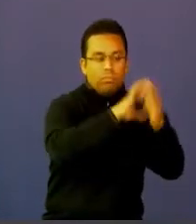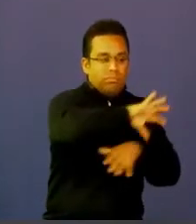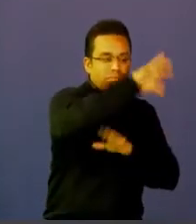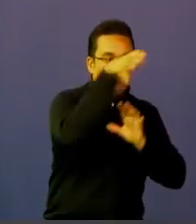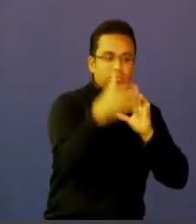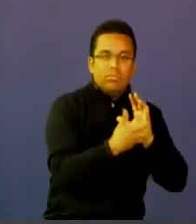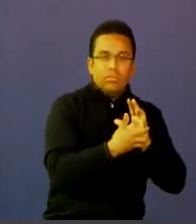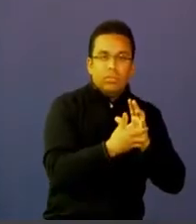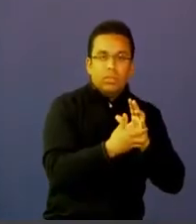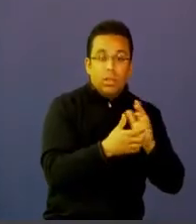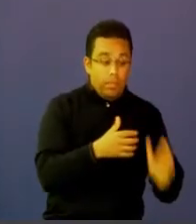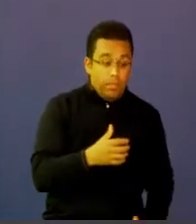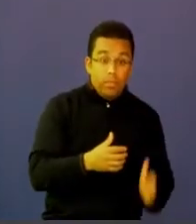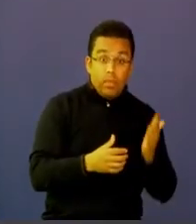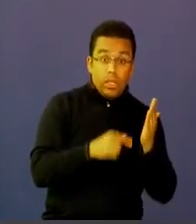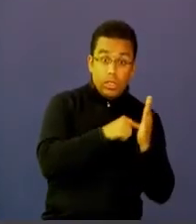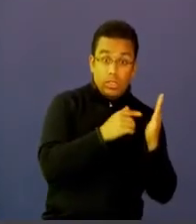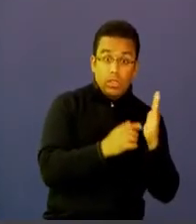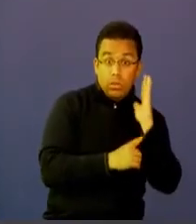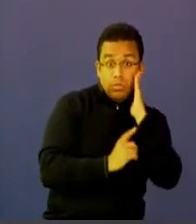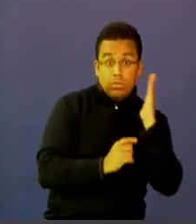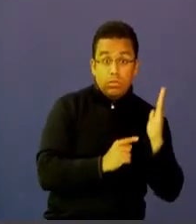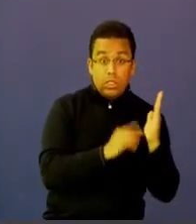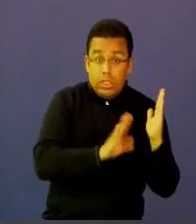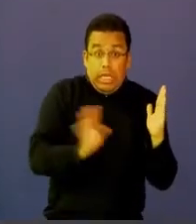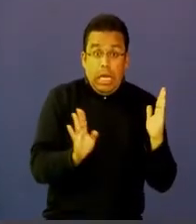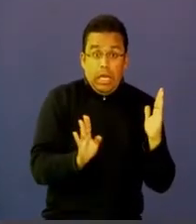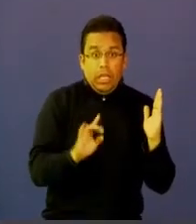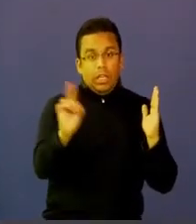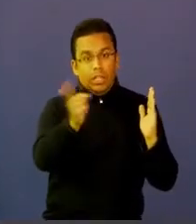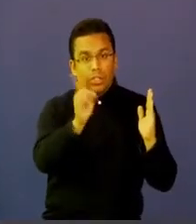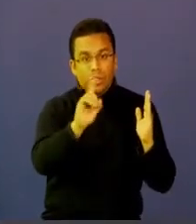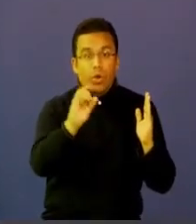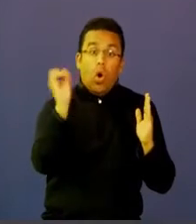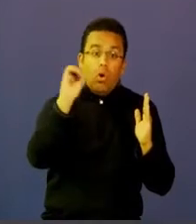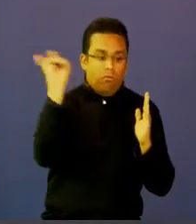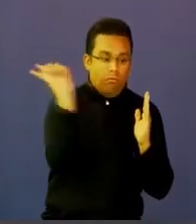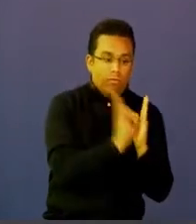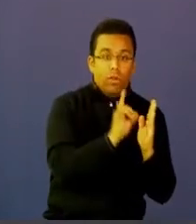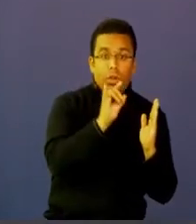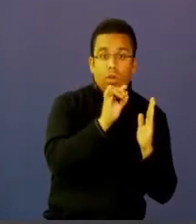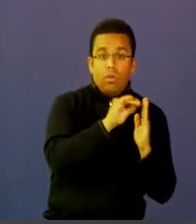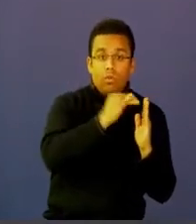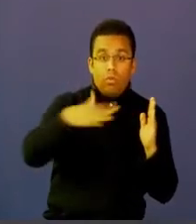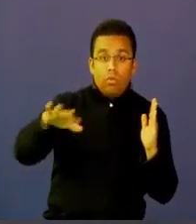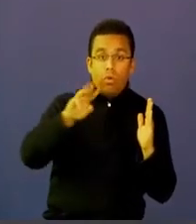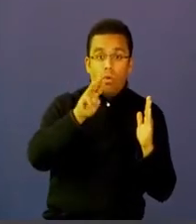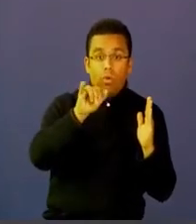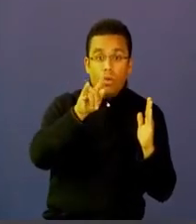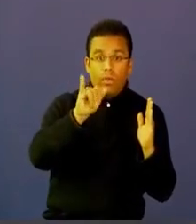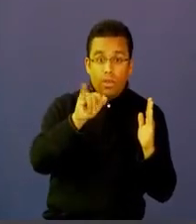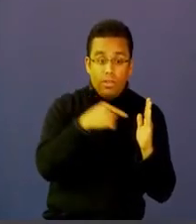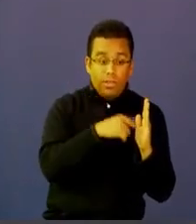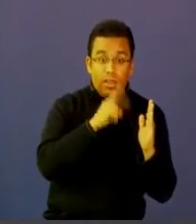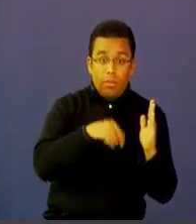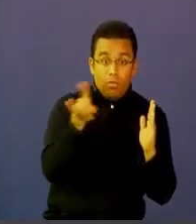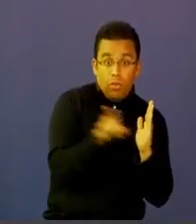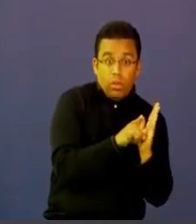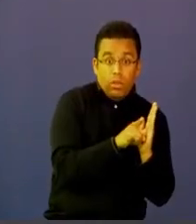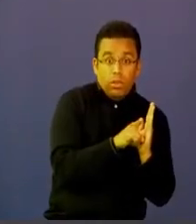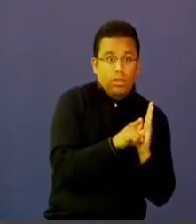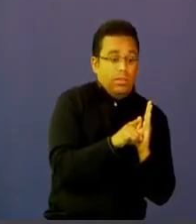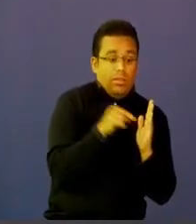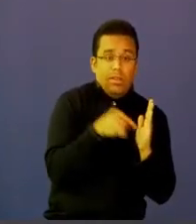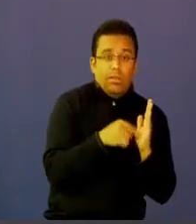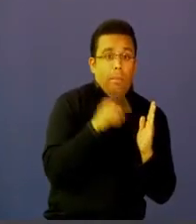no solo es el acceso al dispositivo, el acceso a la conectividad a Internet, el acceso a los contenidos, sino que esto se hace de forma